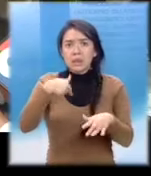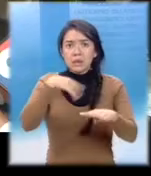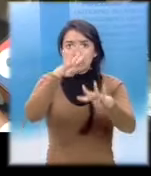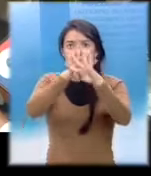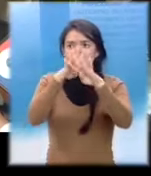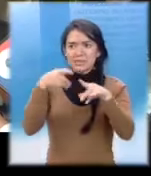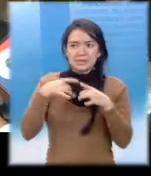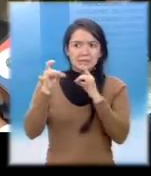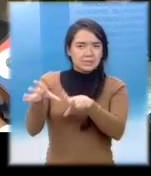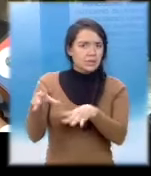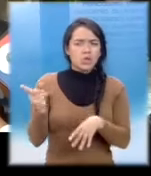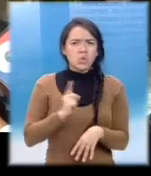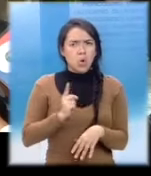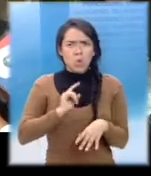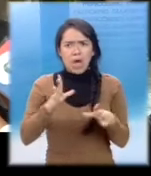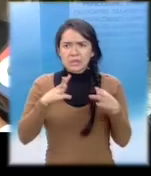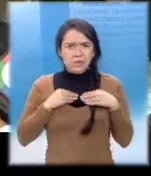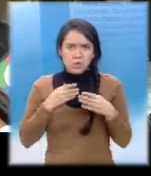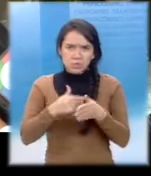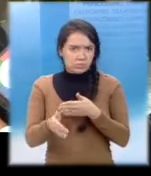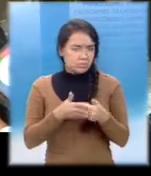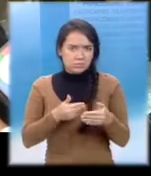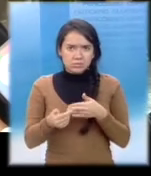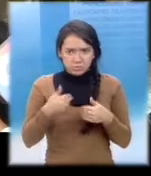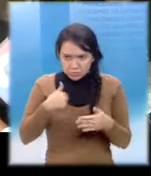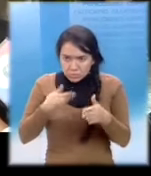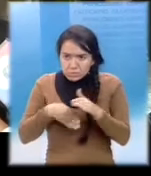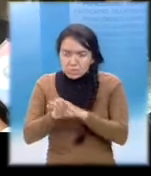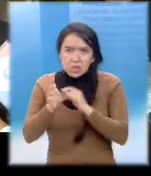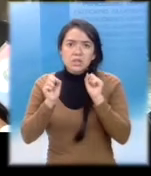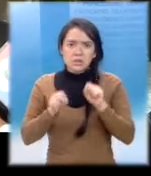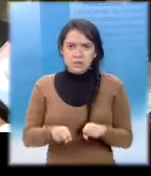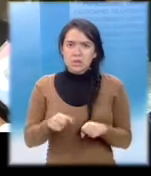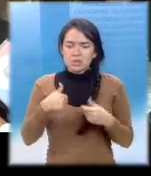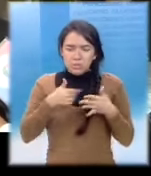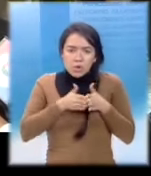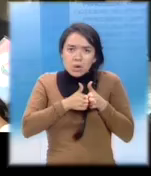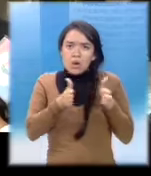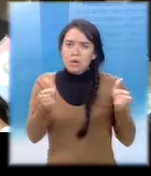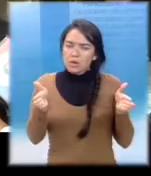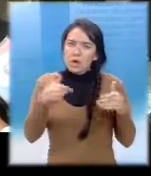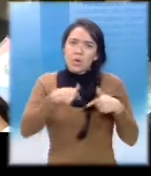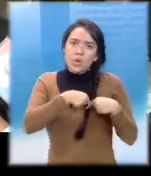Y nosotros los miembros de nuestra sociedad Tenemos que abrir nuestros corazones